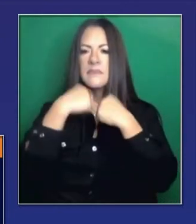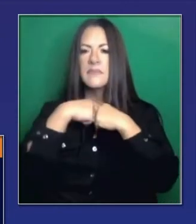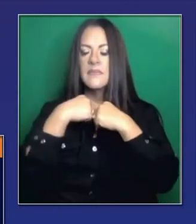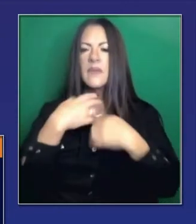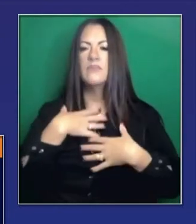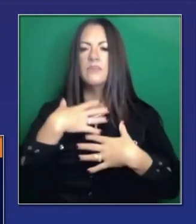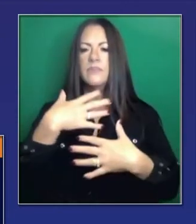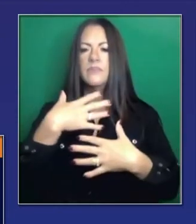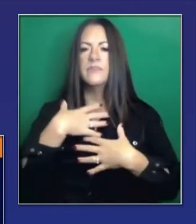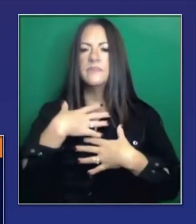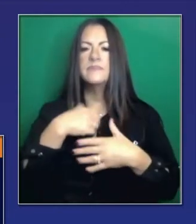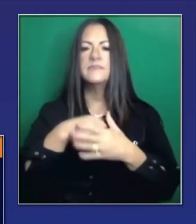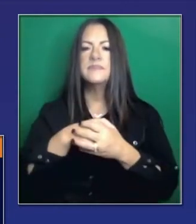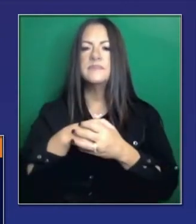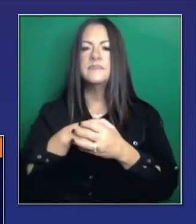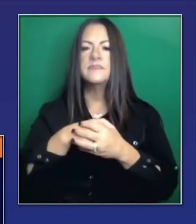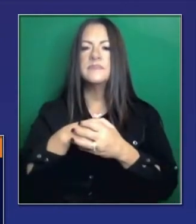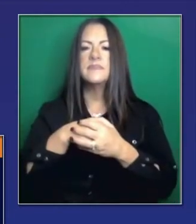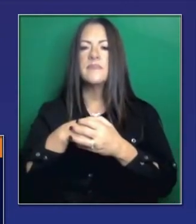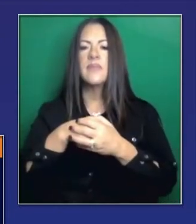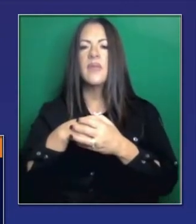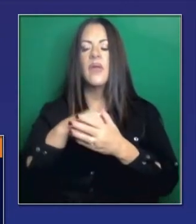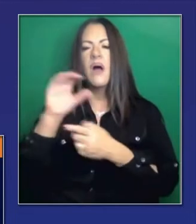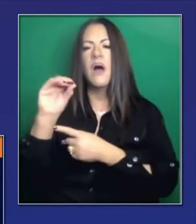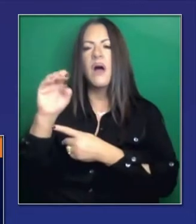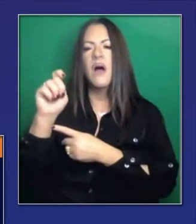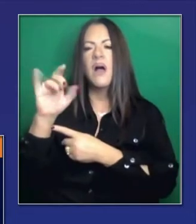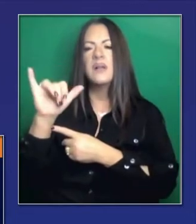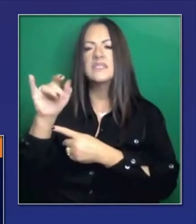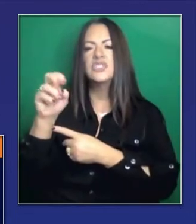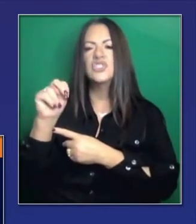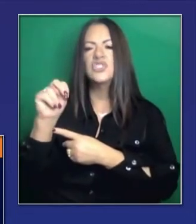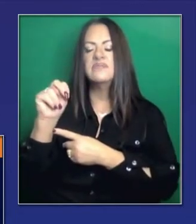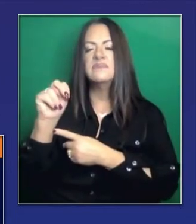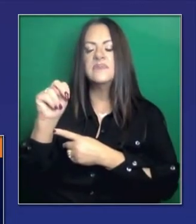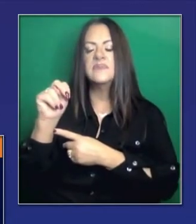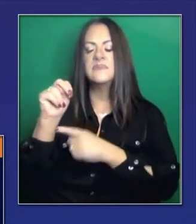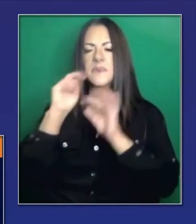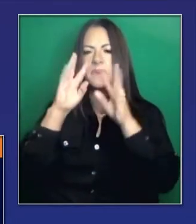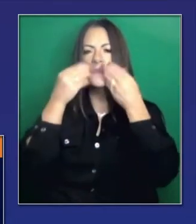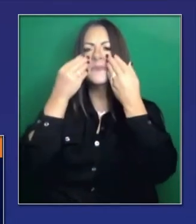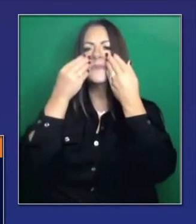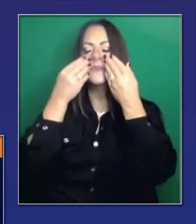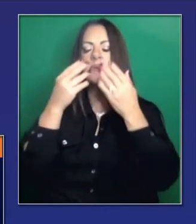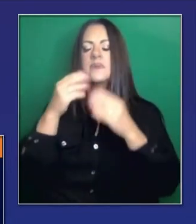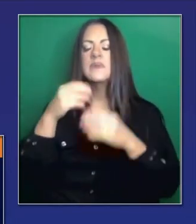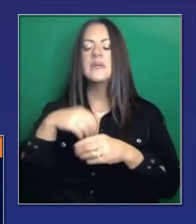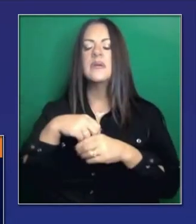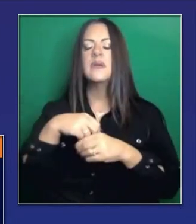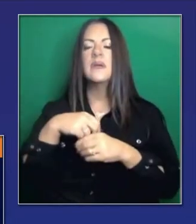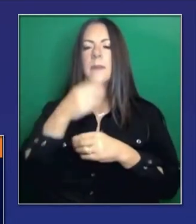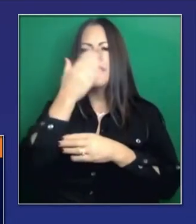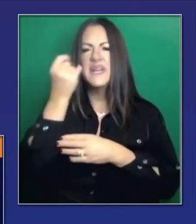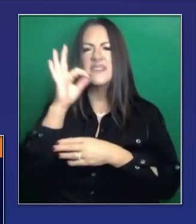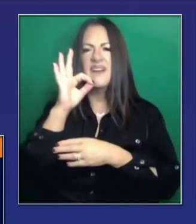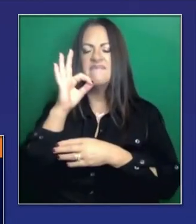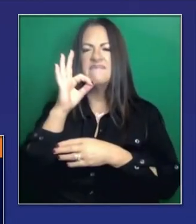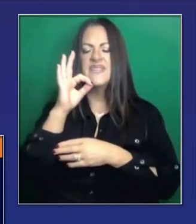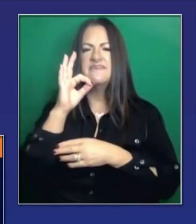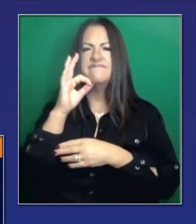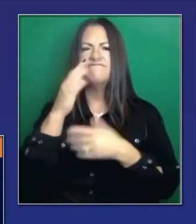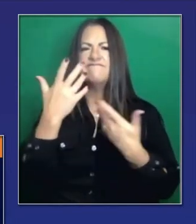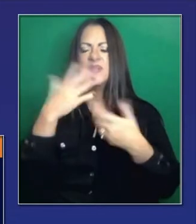de hoy. Particularmente para aquellos de ustedes que no estén familiarizados con esta cuestión del suministro de oxígeno en el Estado.